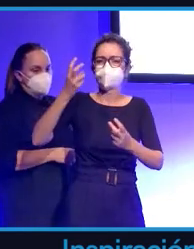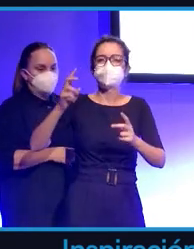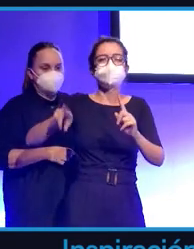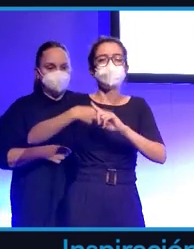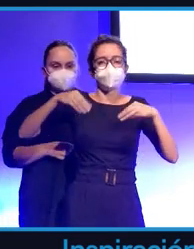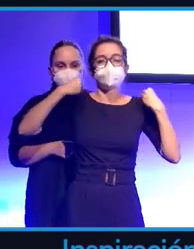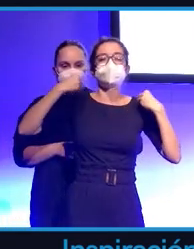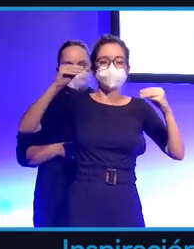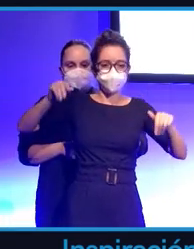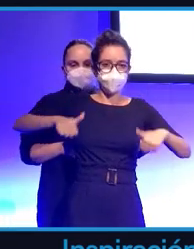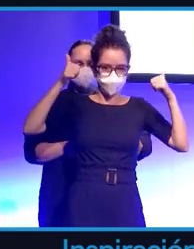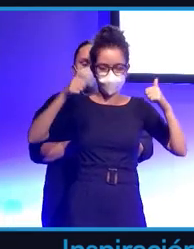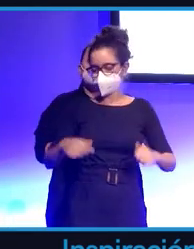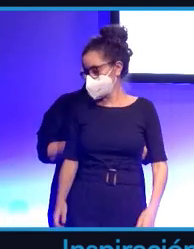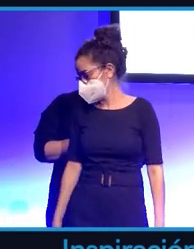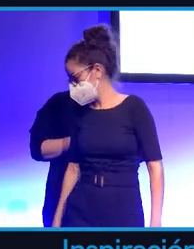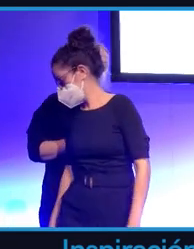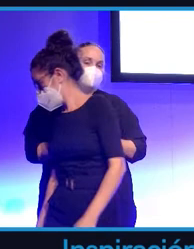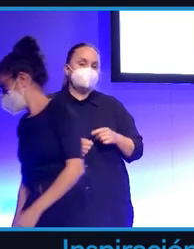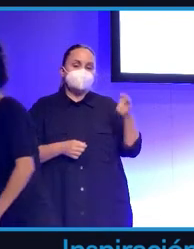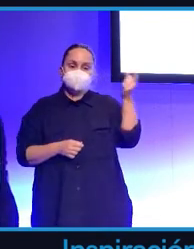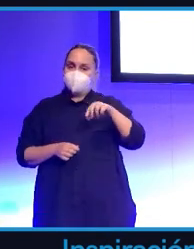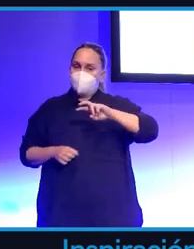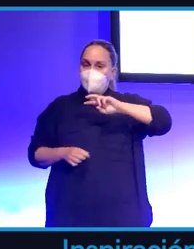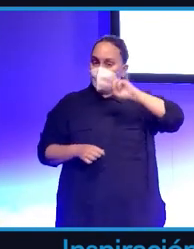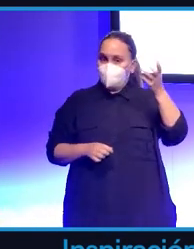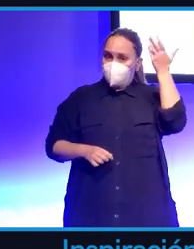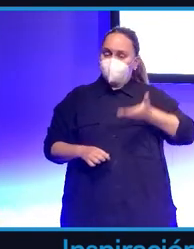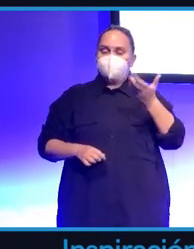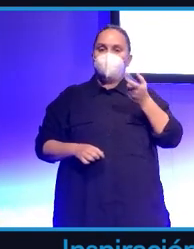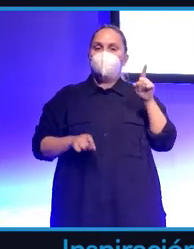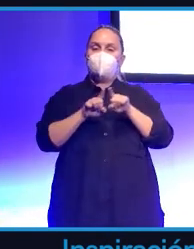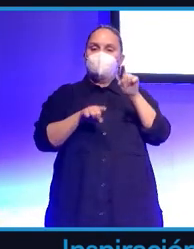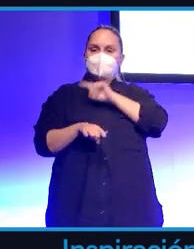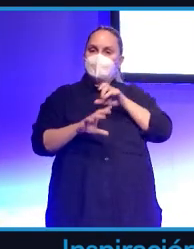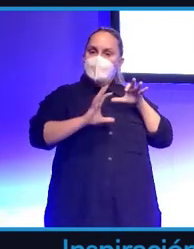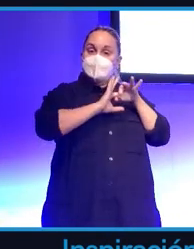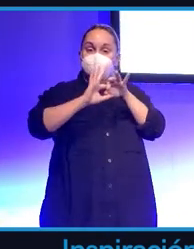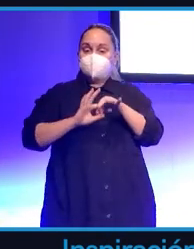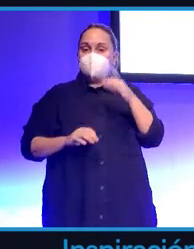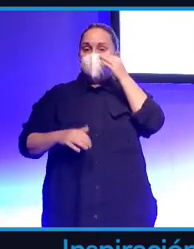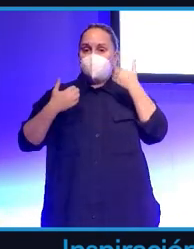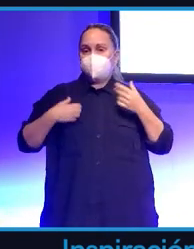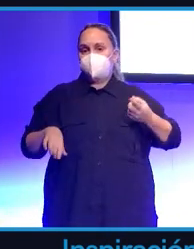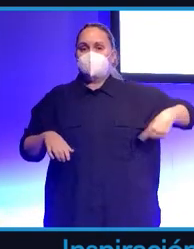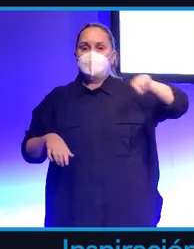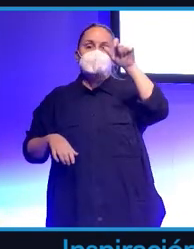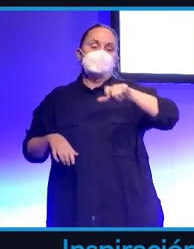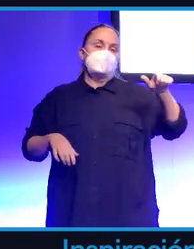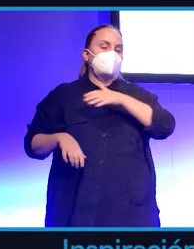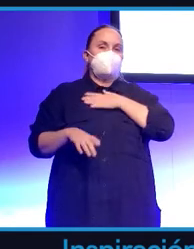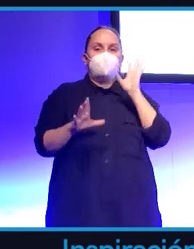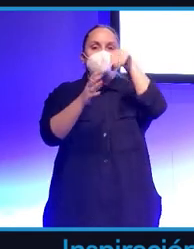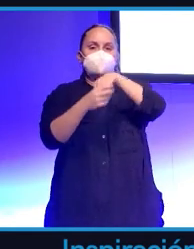pertenencia el ser humano siempre quiere pertenecer a algo por eso al final no sé estar por dentro de un equipo de